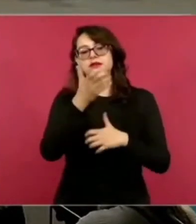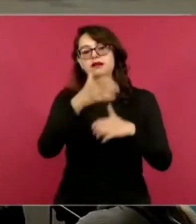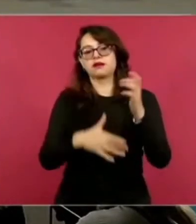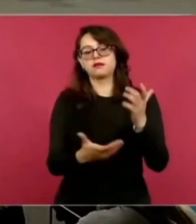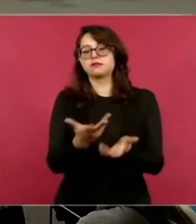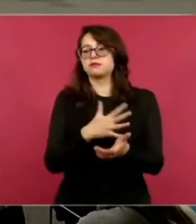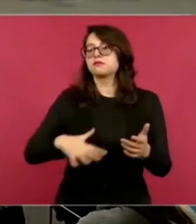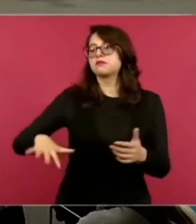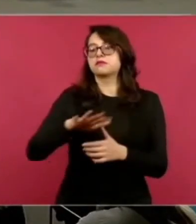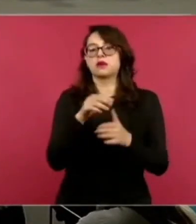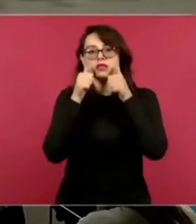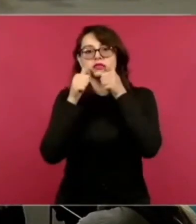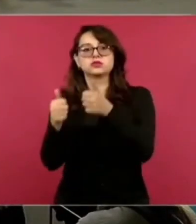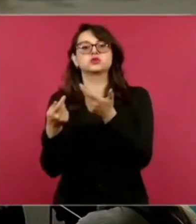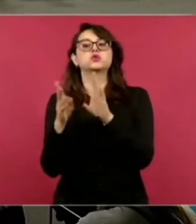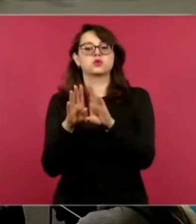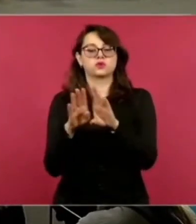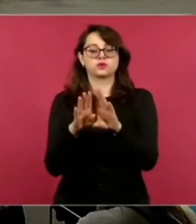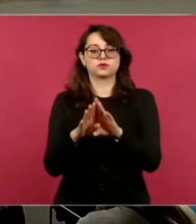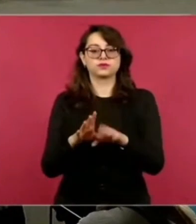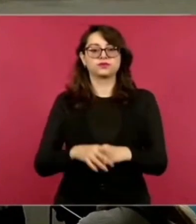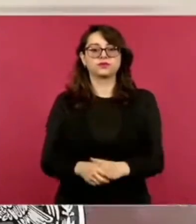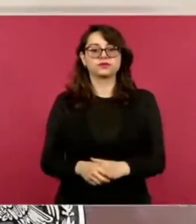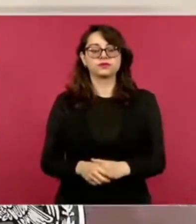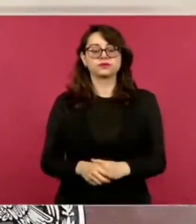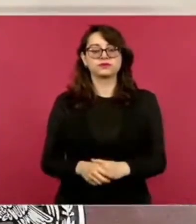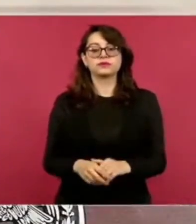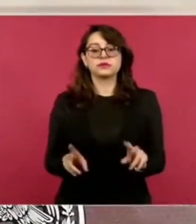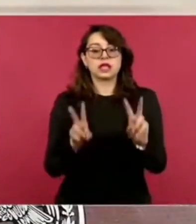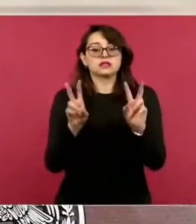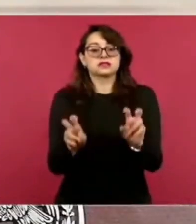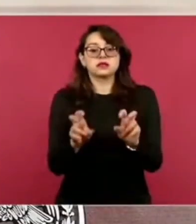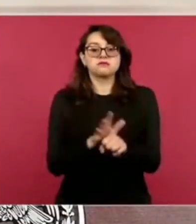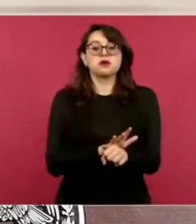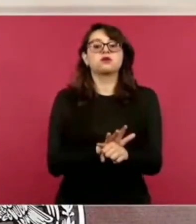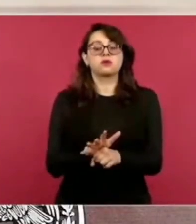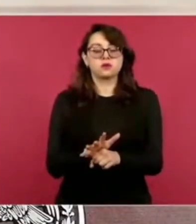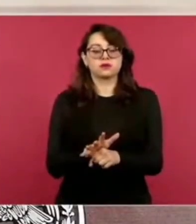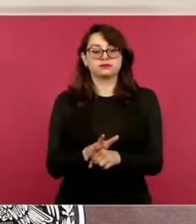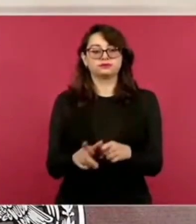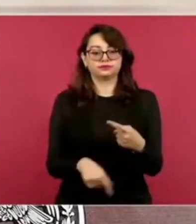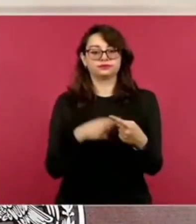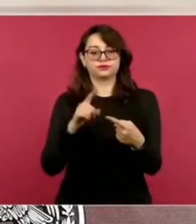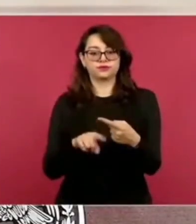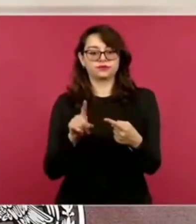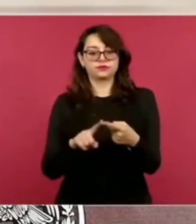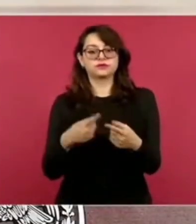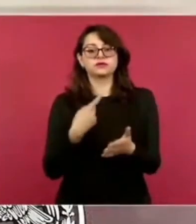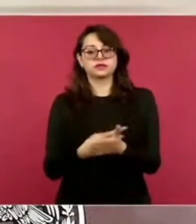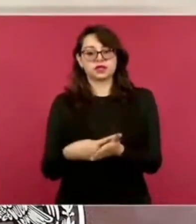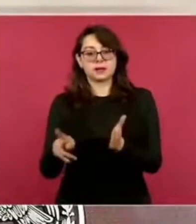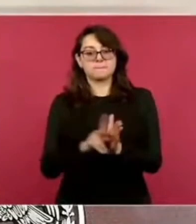sin seguridad social. Y en esta ocasión, los temas que tratará es el avance del proceso de la basificación de